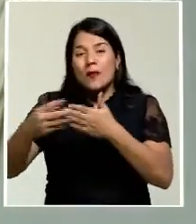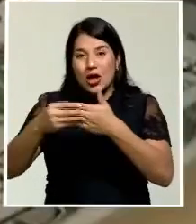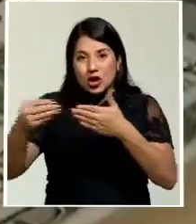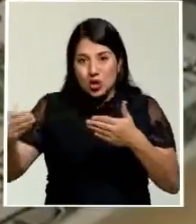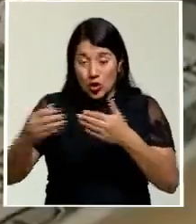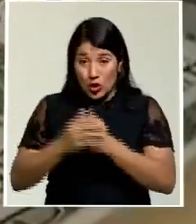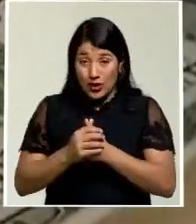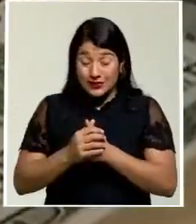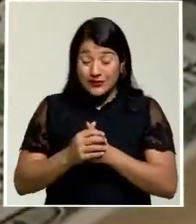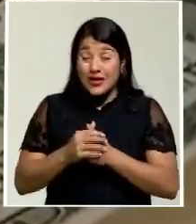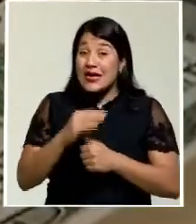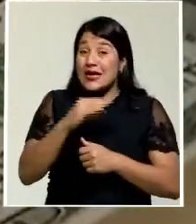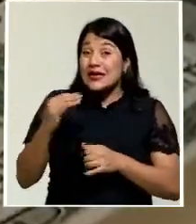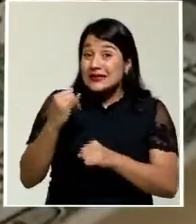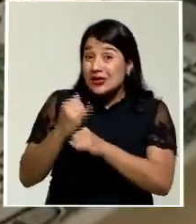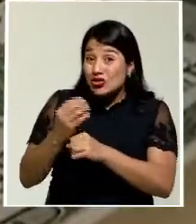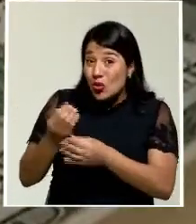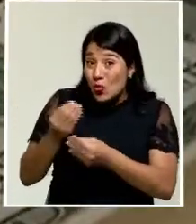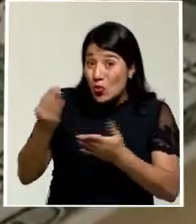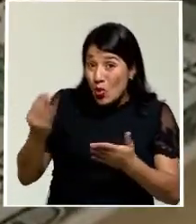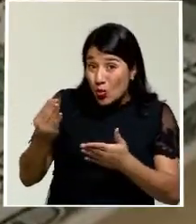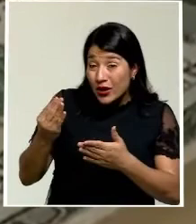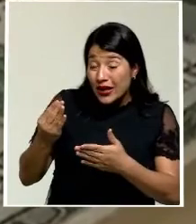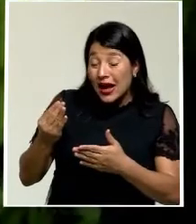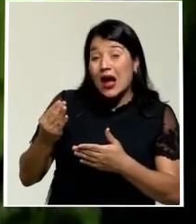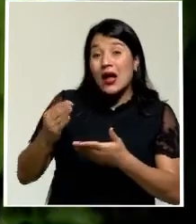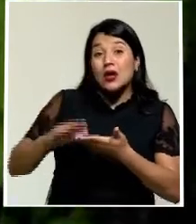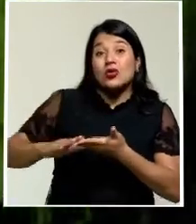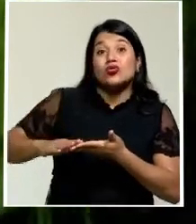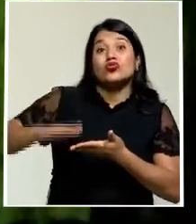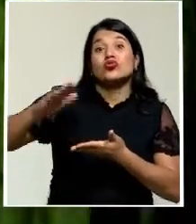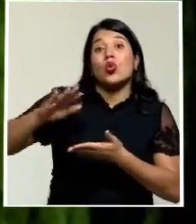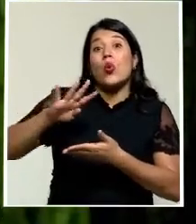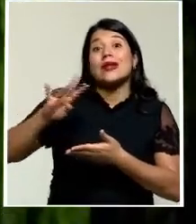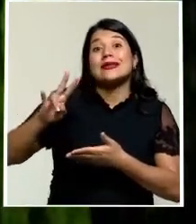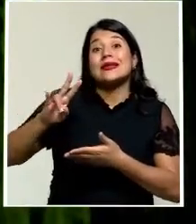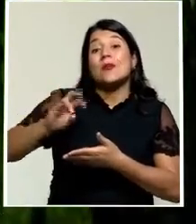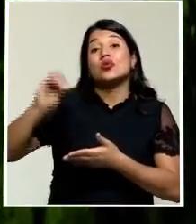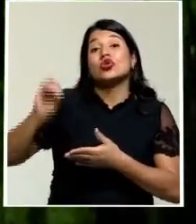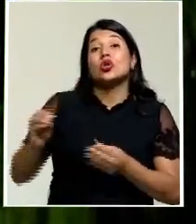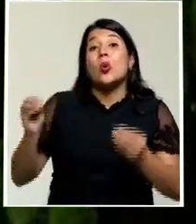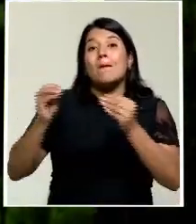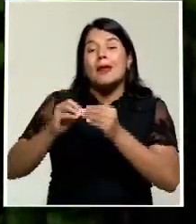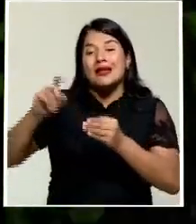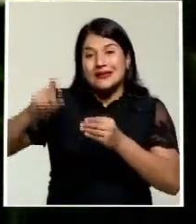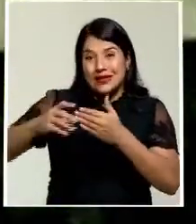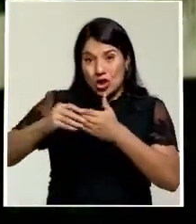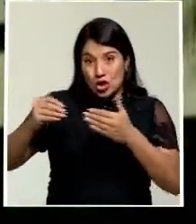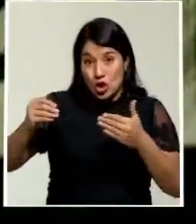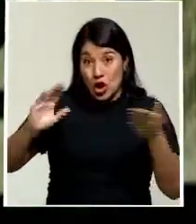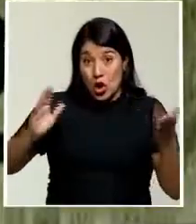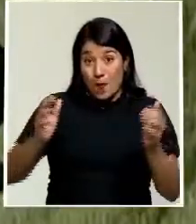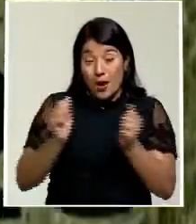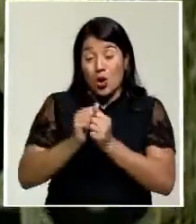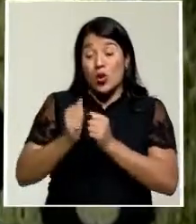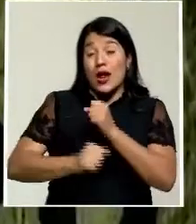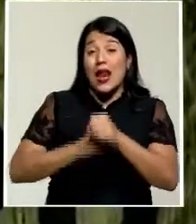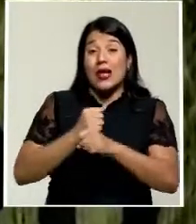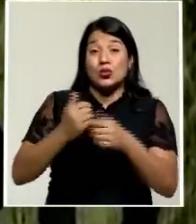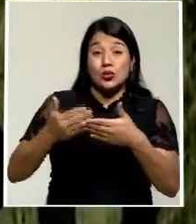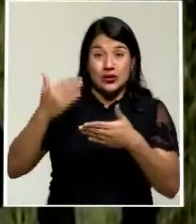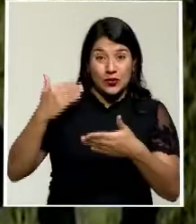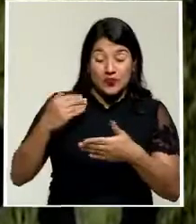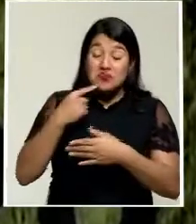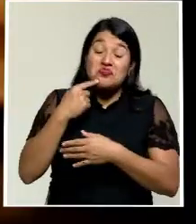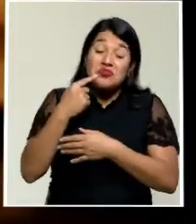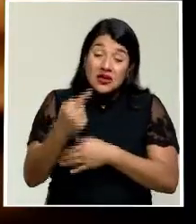dólares en instituciones públicas este año aumentó un 47% respecto al año anterior. Cubero agregó que otro de los factores